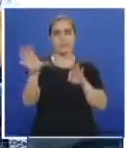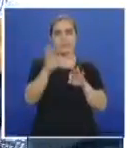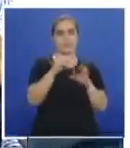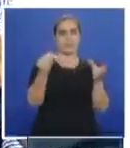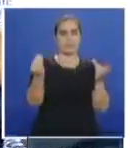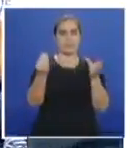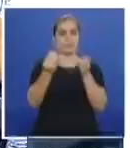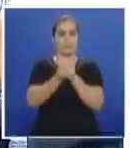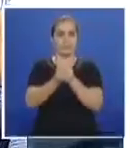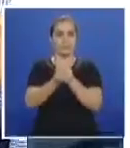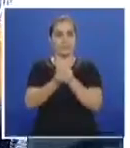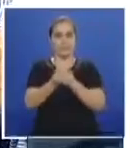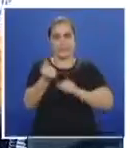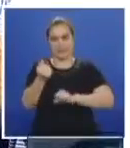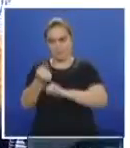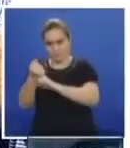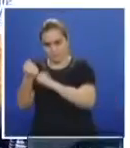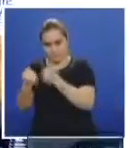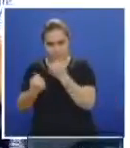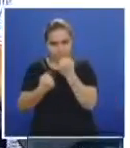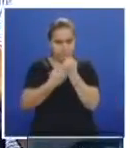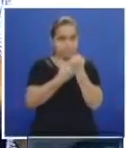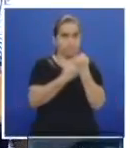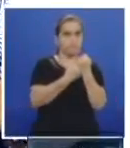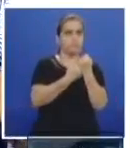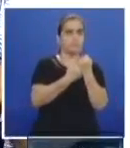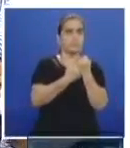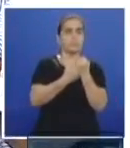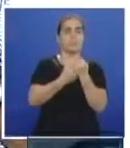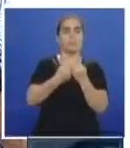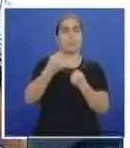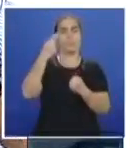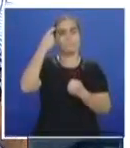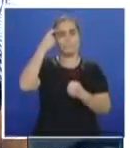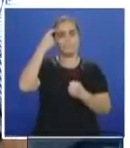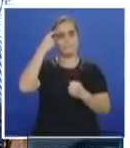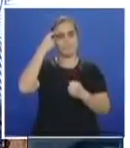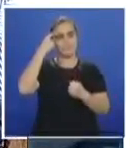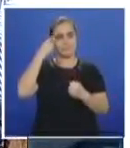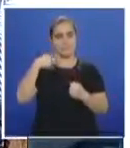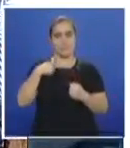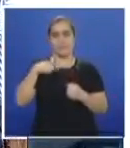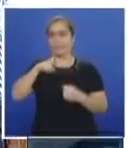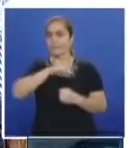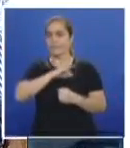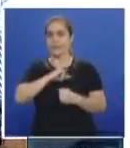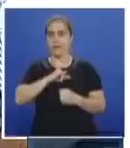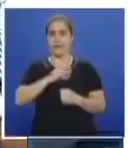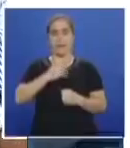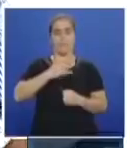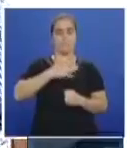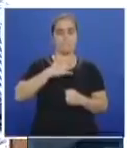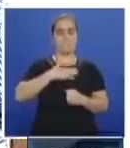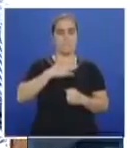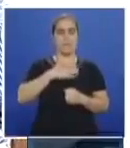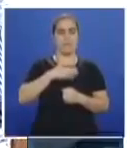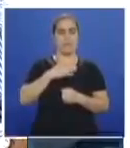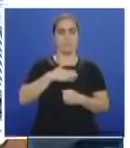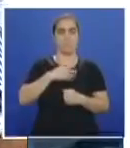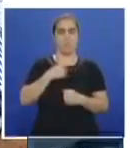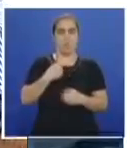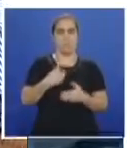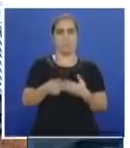que nos ayudemos los unos a los otros, que pensemos en función de la ciudad y no en función particular